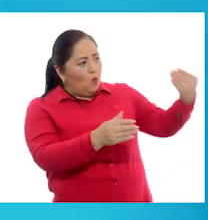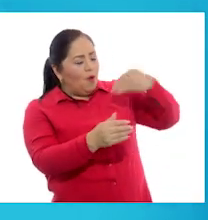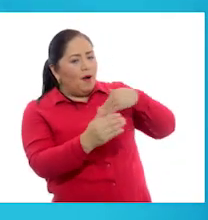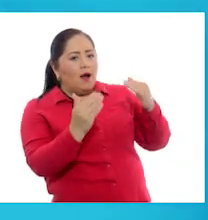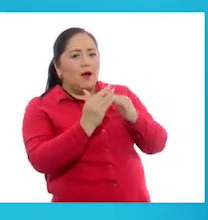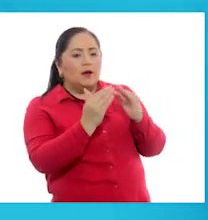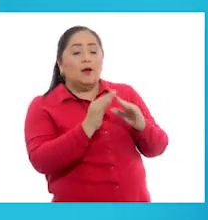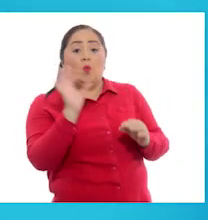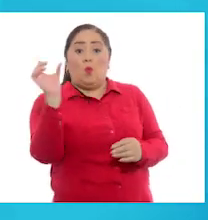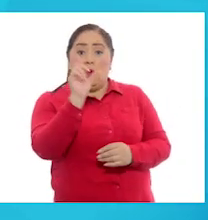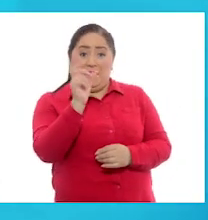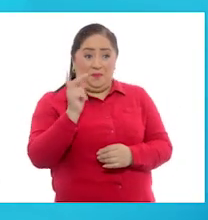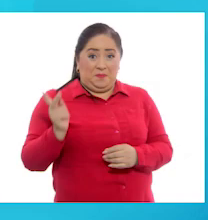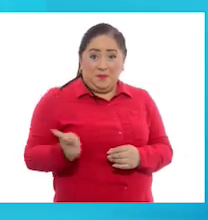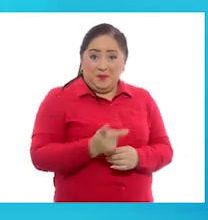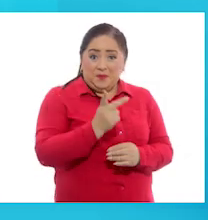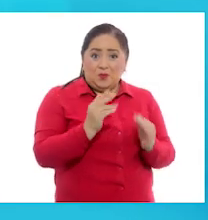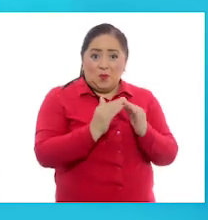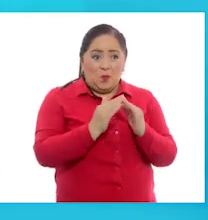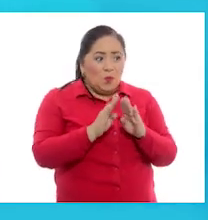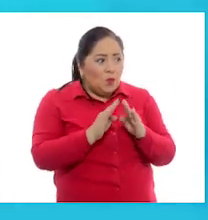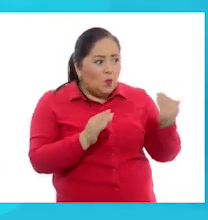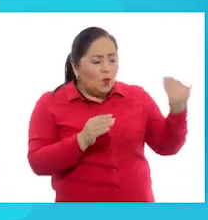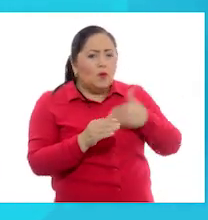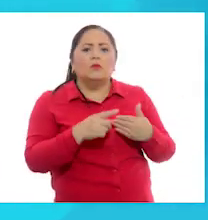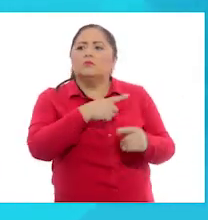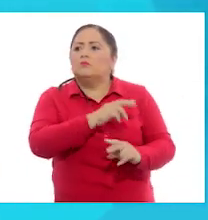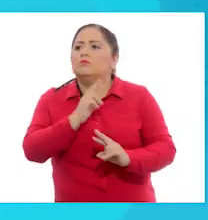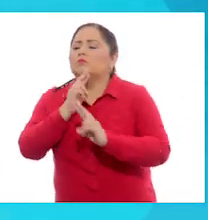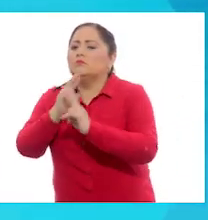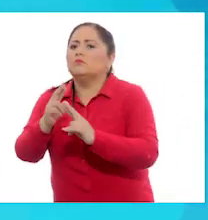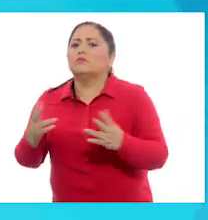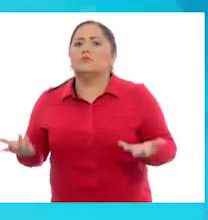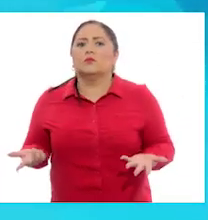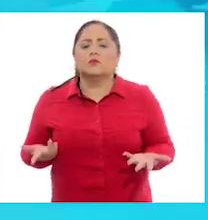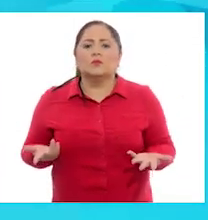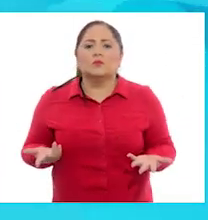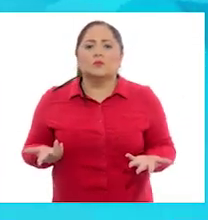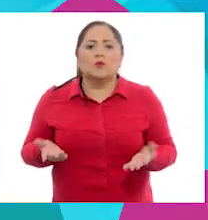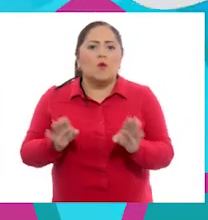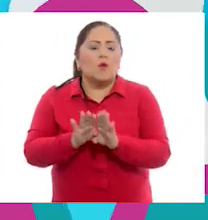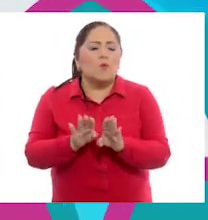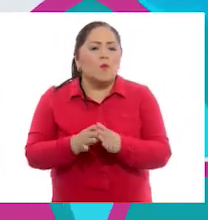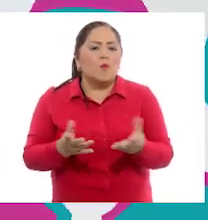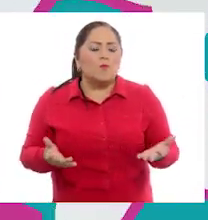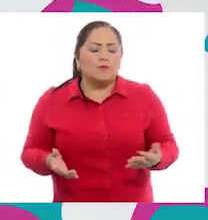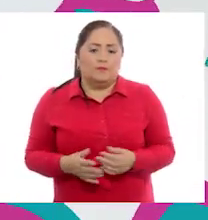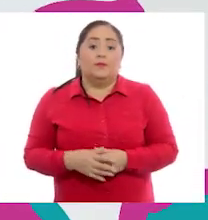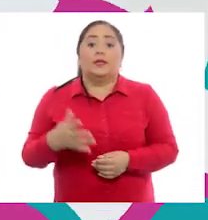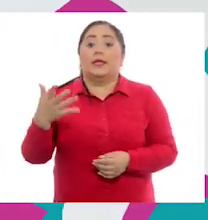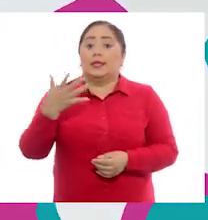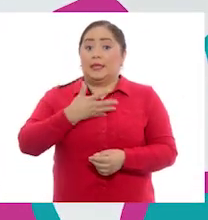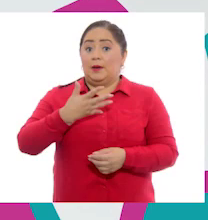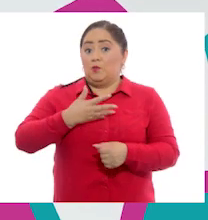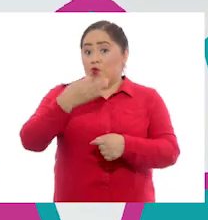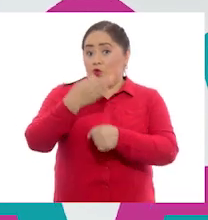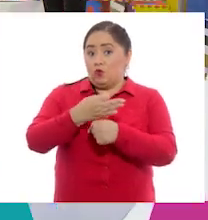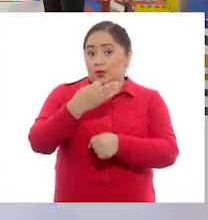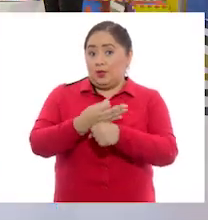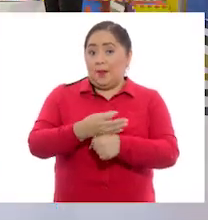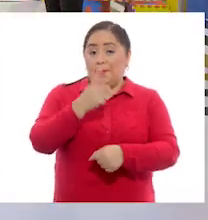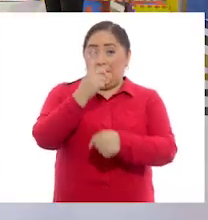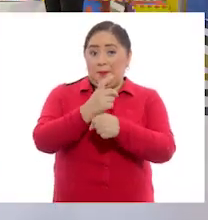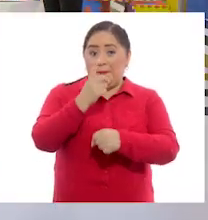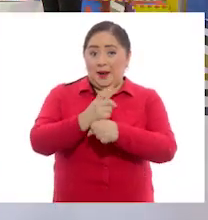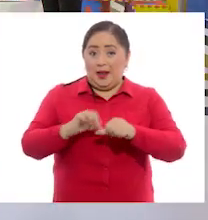Cuando alguien le pregunta cómo llegar a su casa, ¿tú qué respondes? Muy bien, Ahí está. Tenemos en este momento una